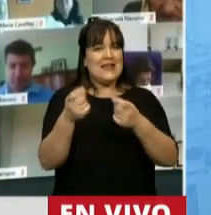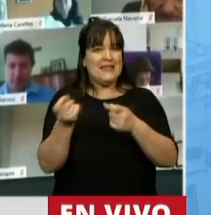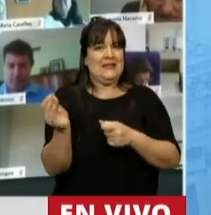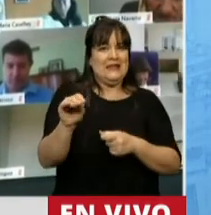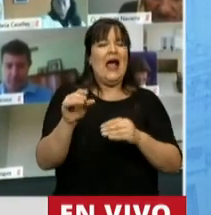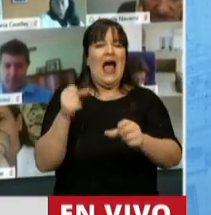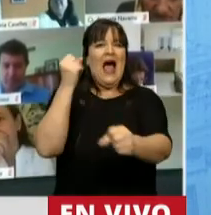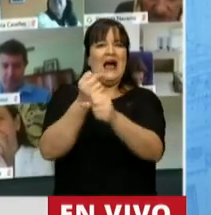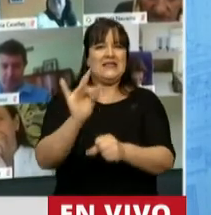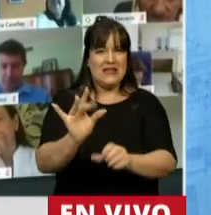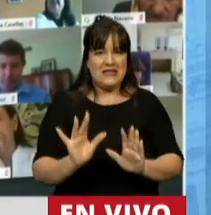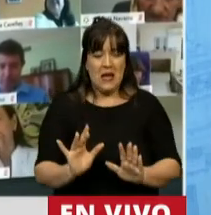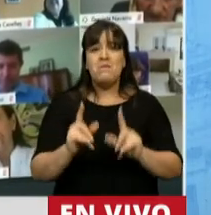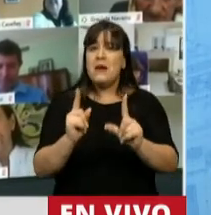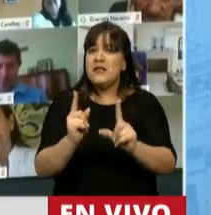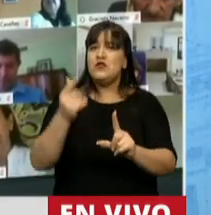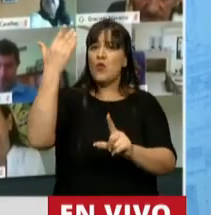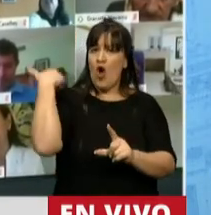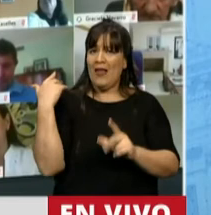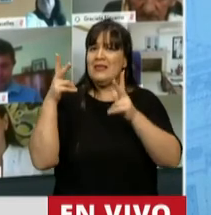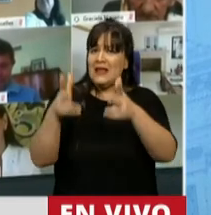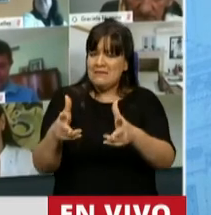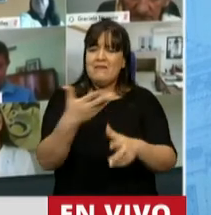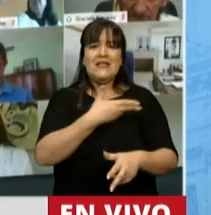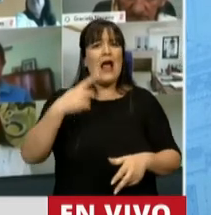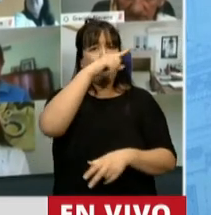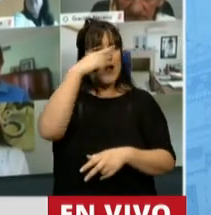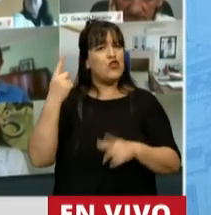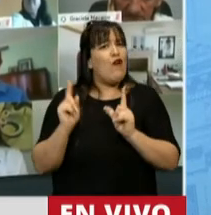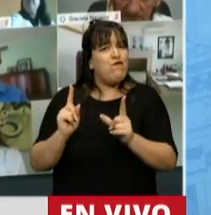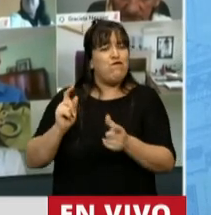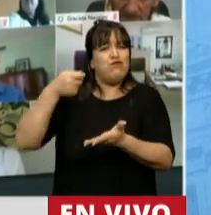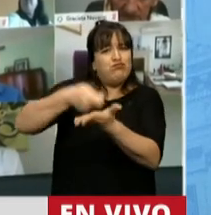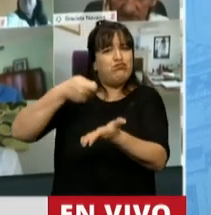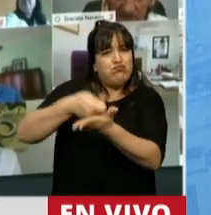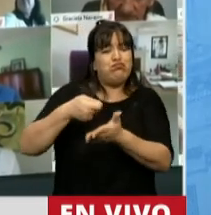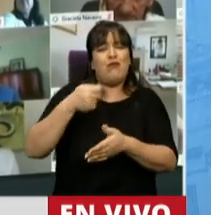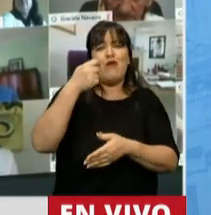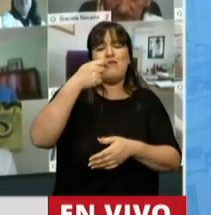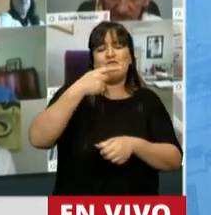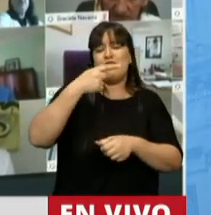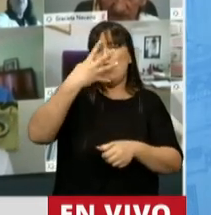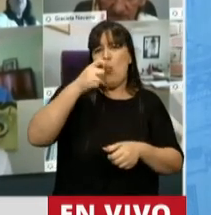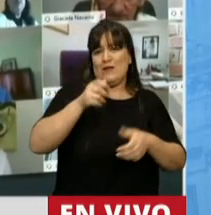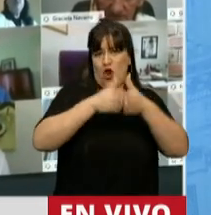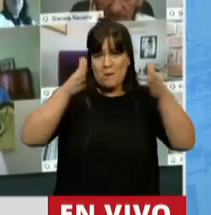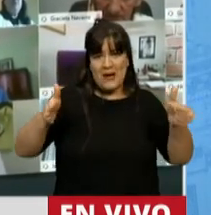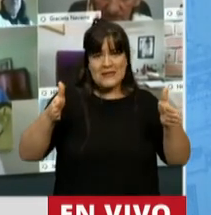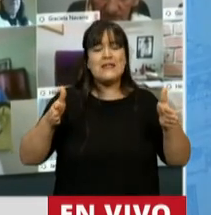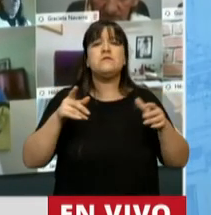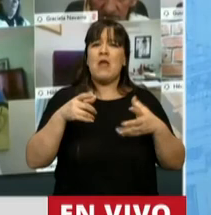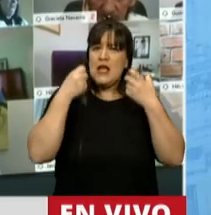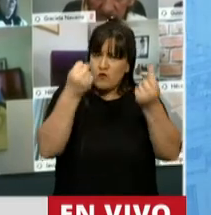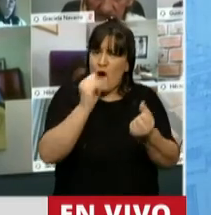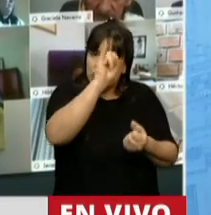fin de año, de la misma manera que venía el Estado Nacional aportando en el primer cuatrimestre. Sin desconocer este gran